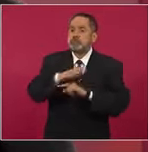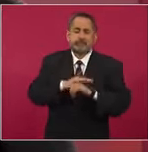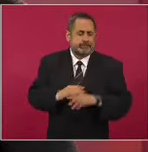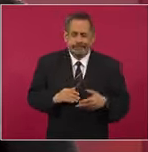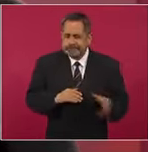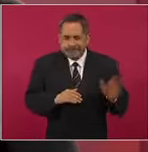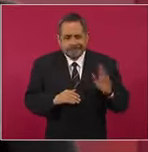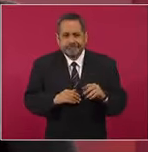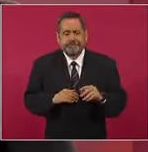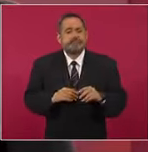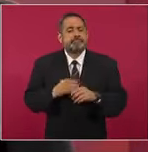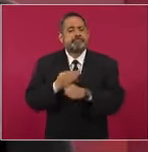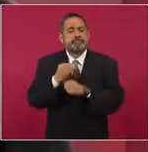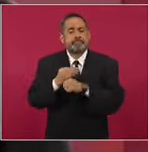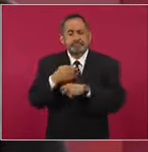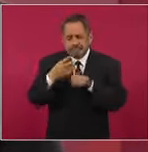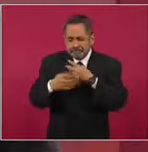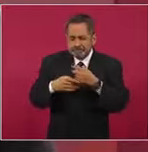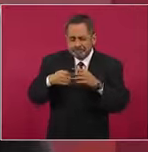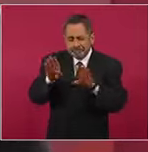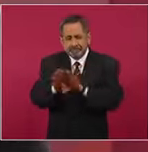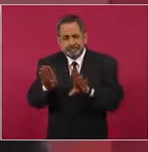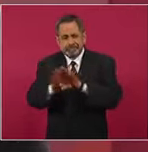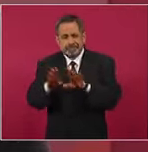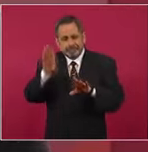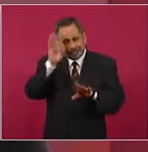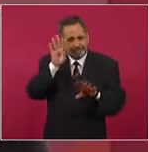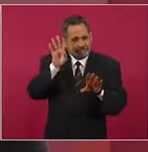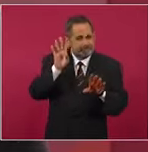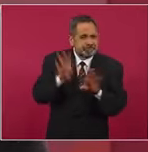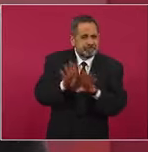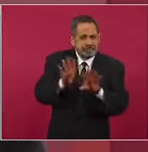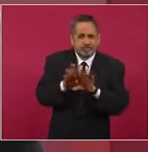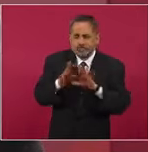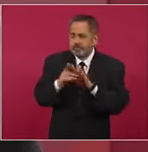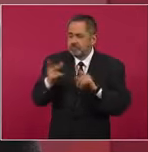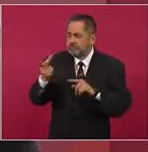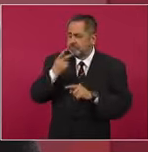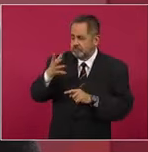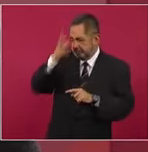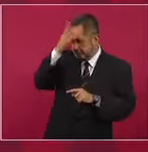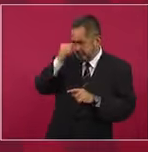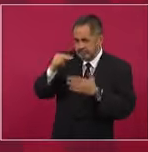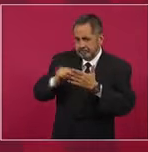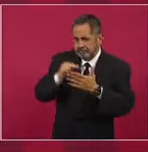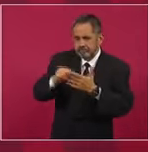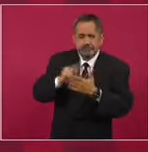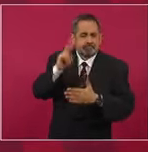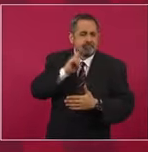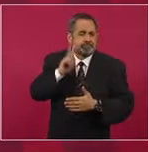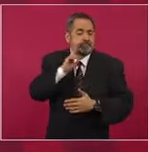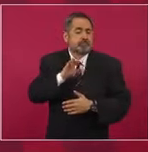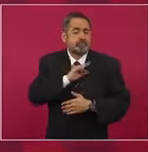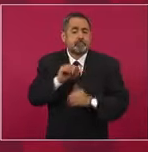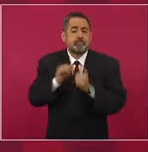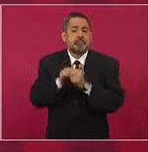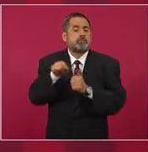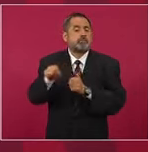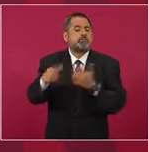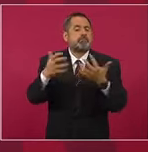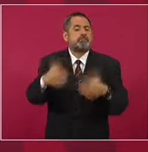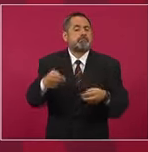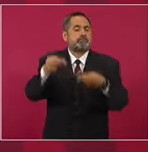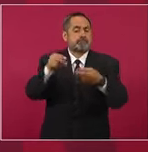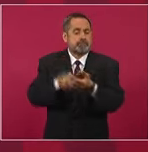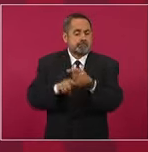resolver buscando un acuerdo de la mejor forma, un asunto con una empresa